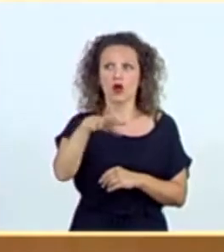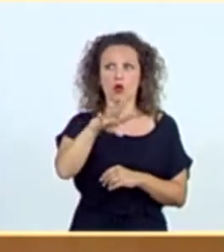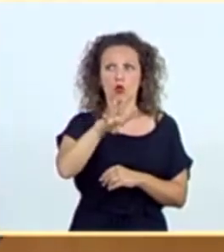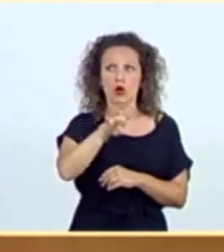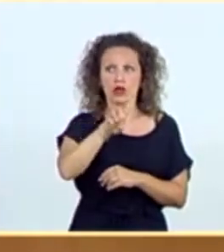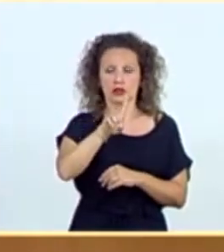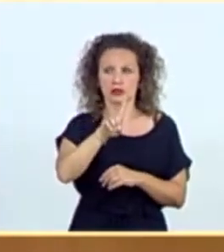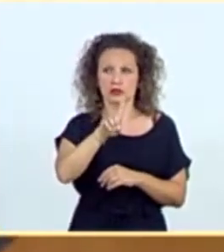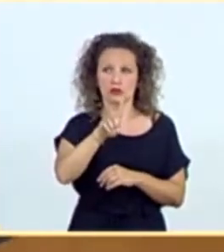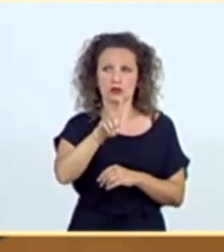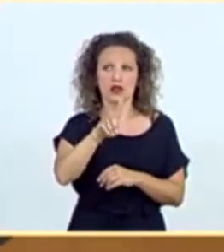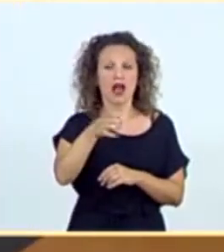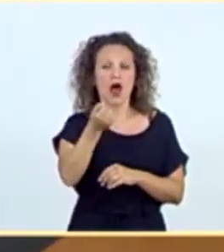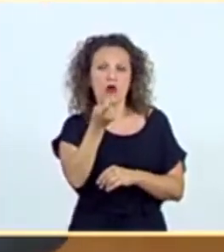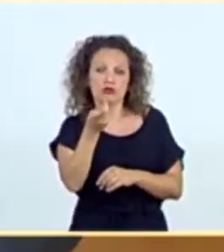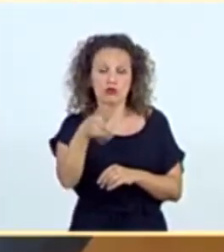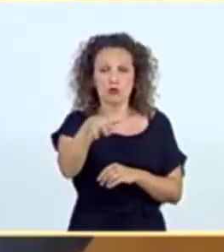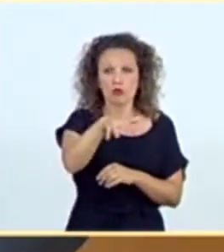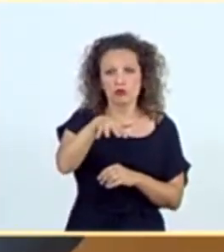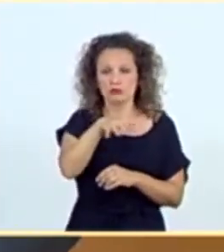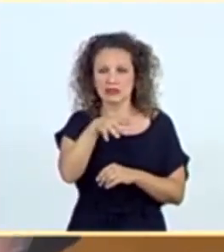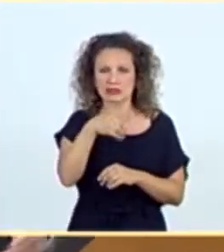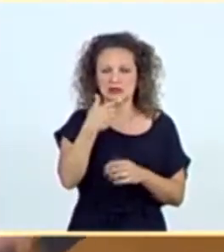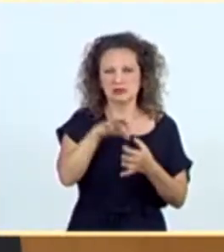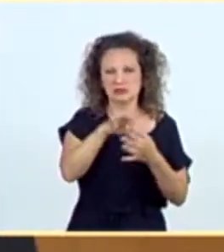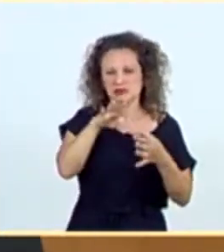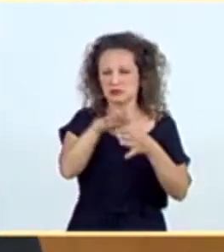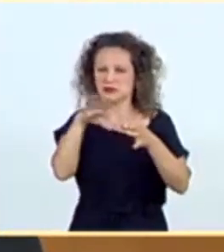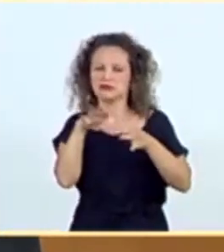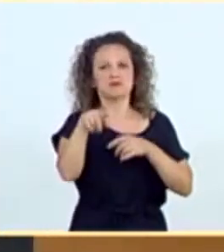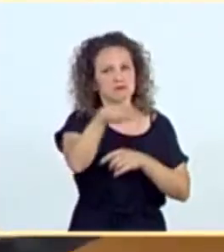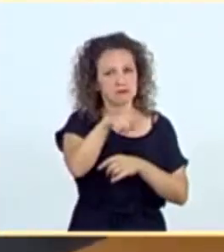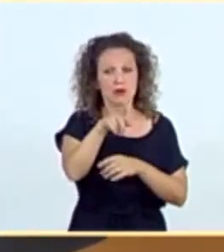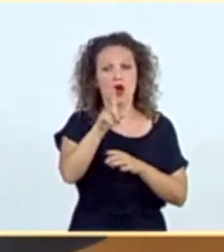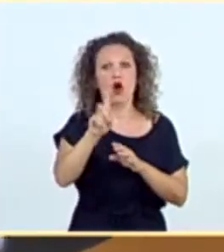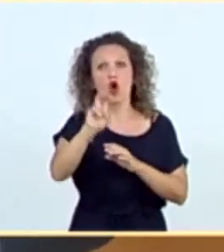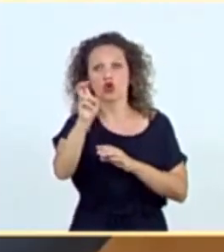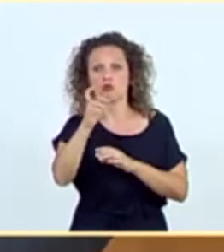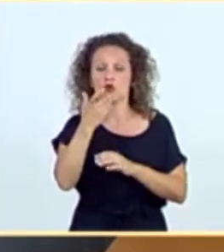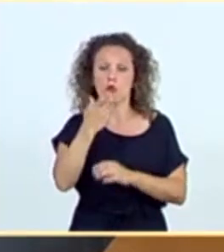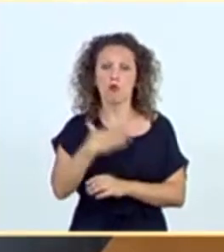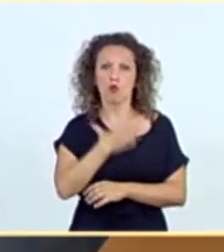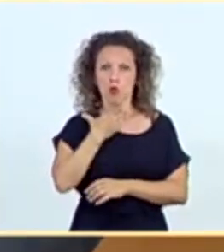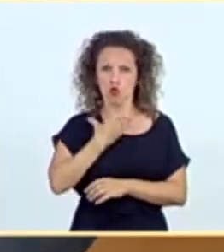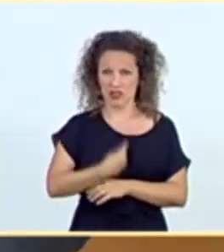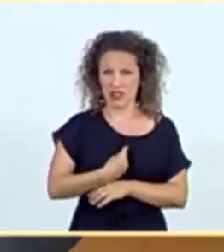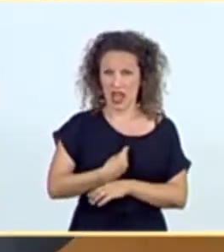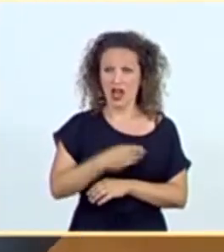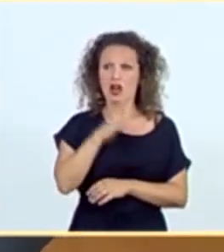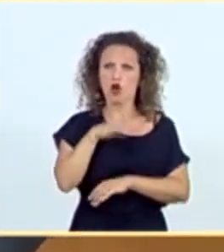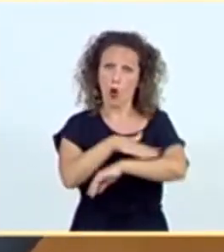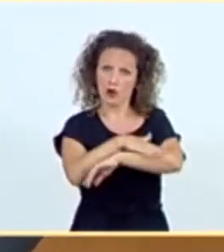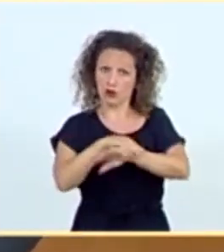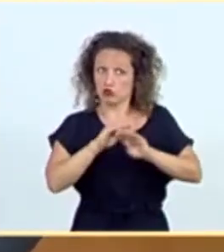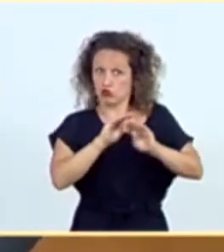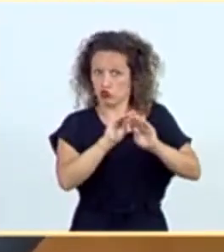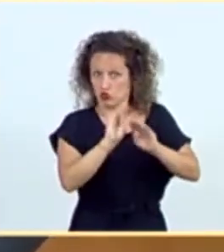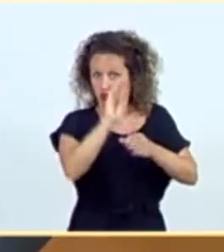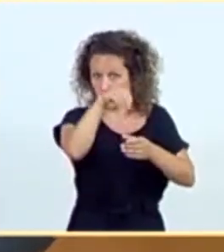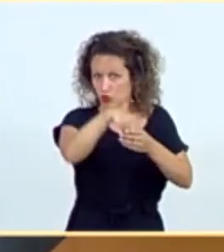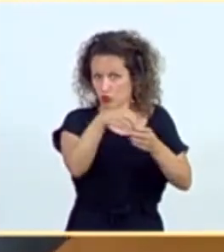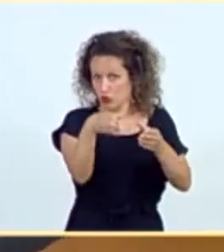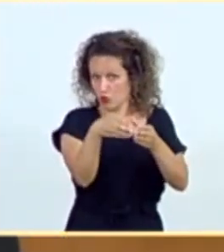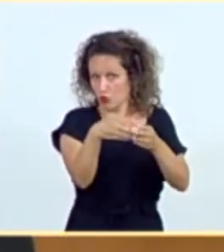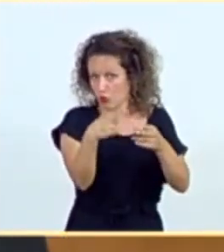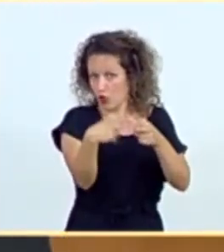había dos brotes en principio sin relación aparente. Otras comunidades autónomas, incluso antes la de Murcia, para citarle una gobernada por su formación